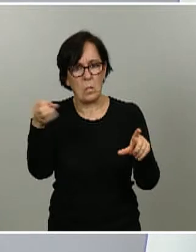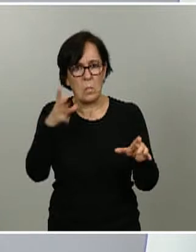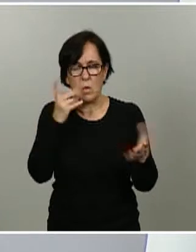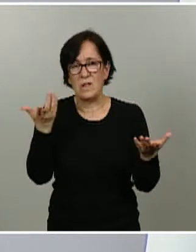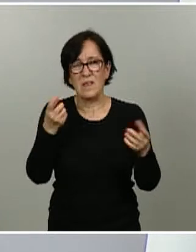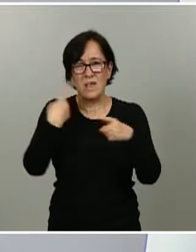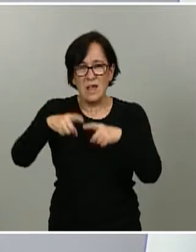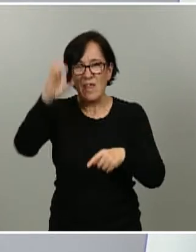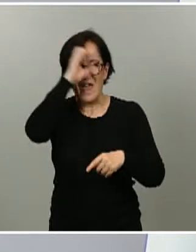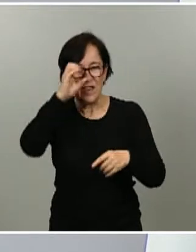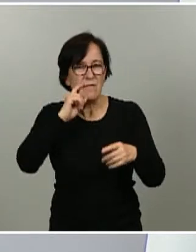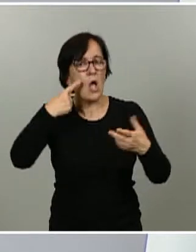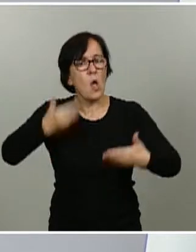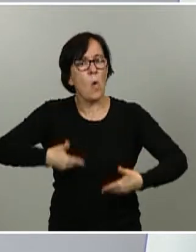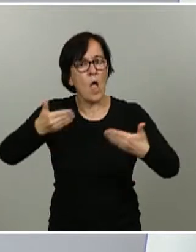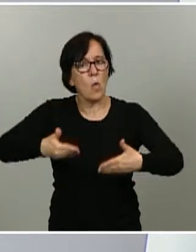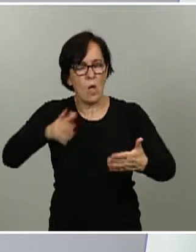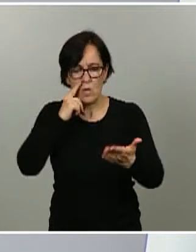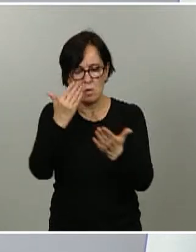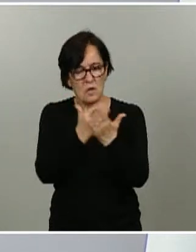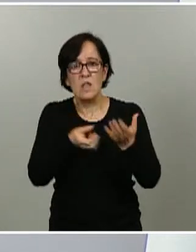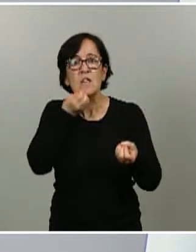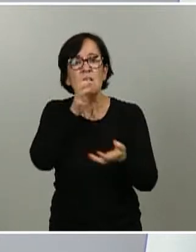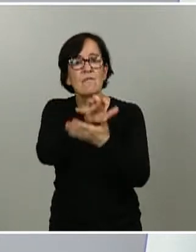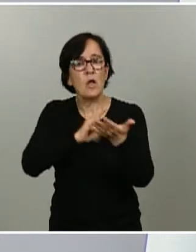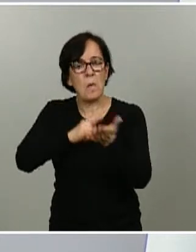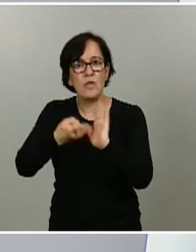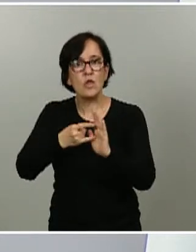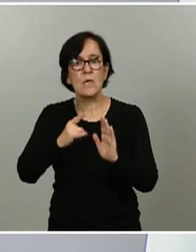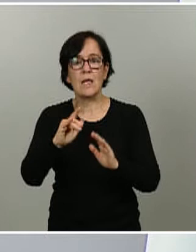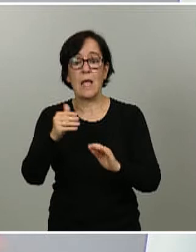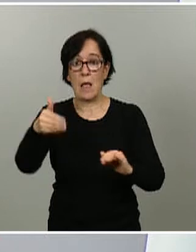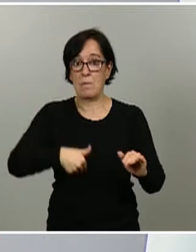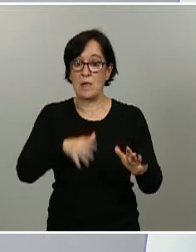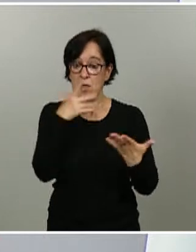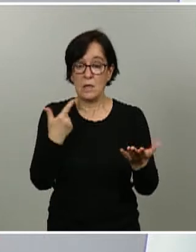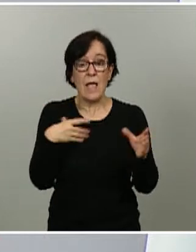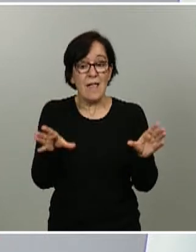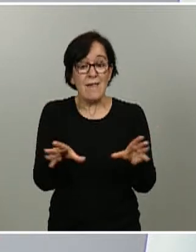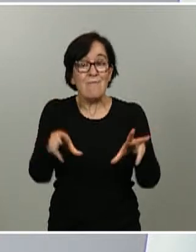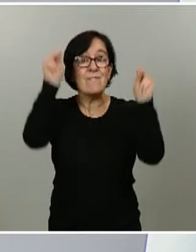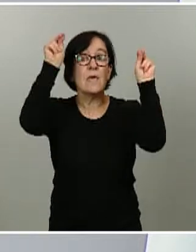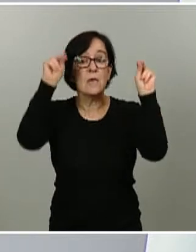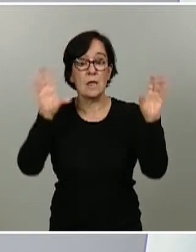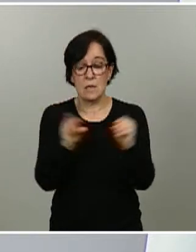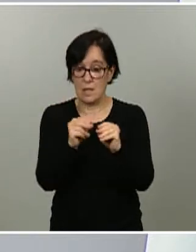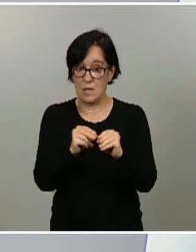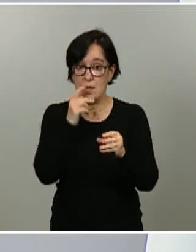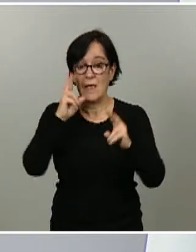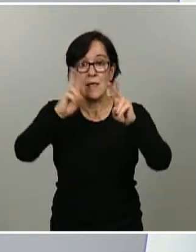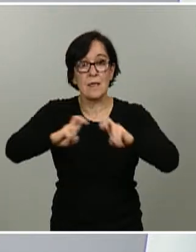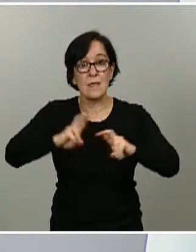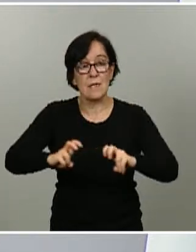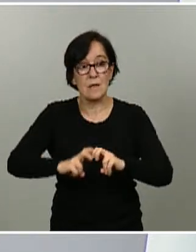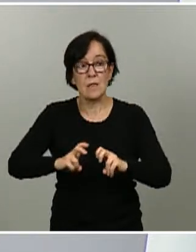habituales, va a ser dada información técnica a quien la solicite, una vez esté concluido y una vez esté acabado el análisis de esta